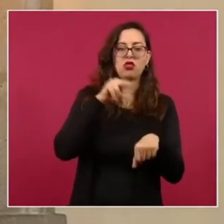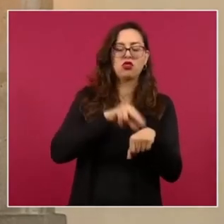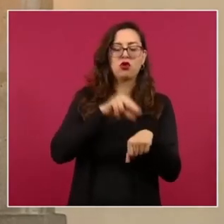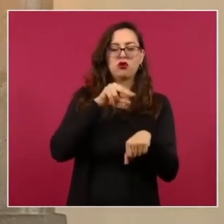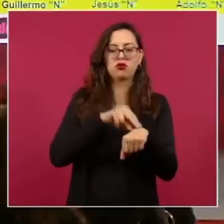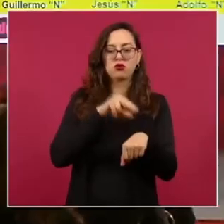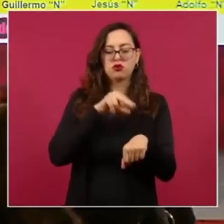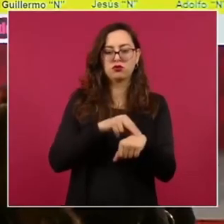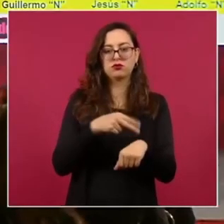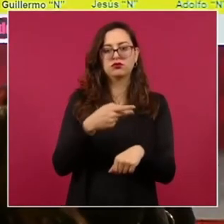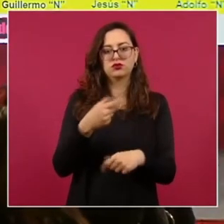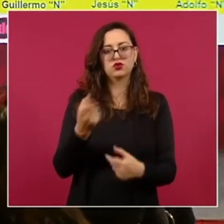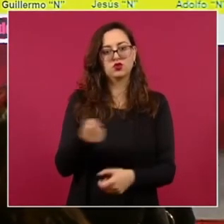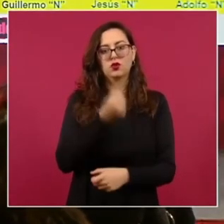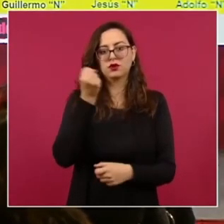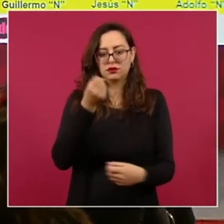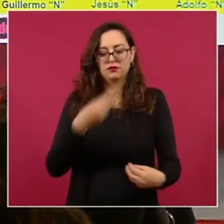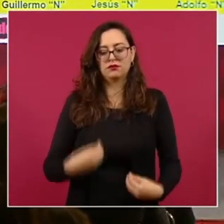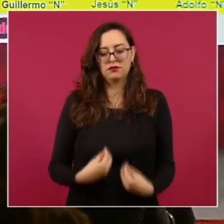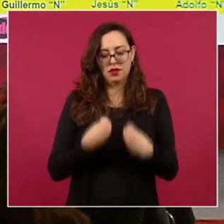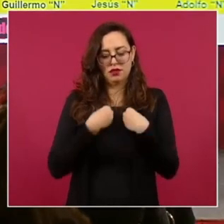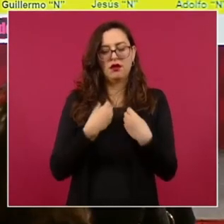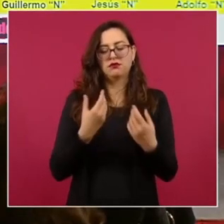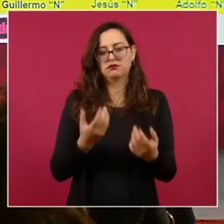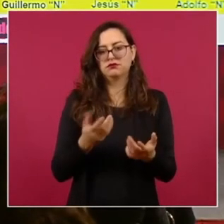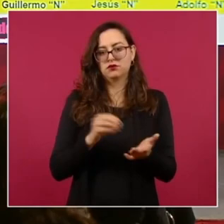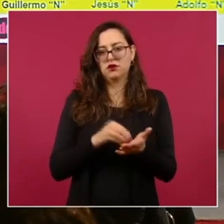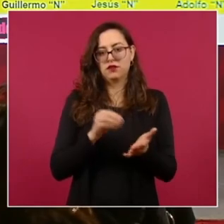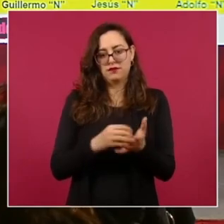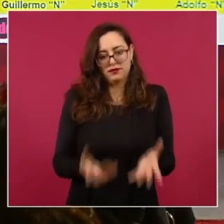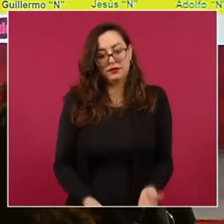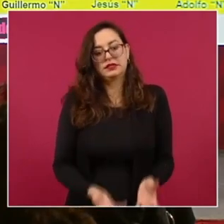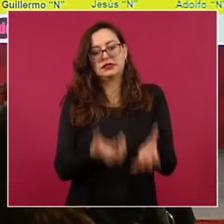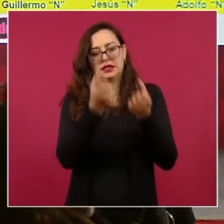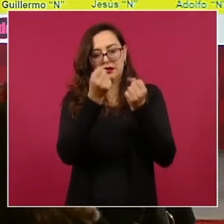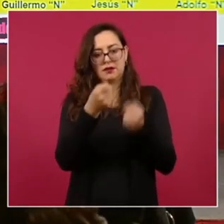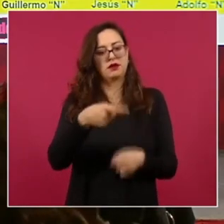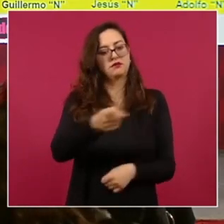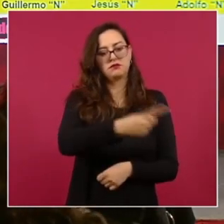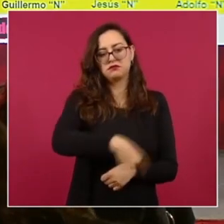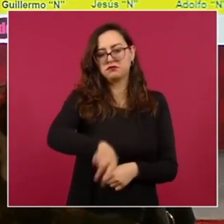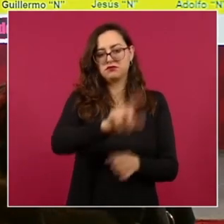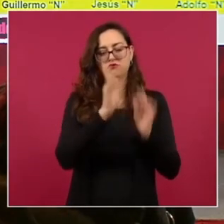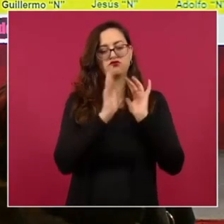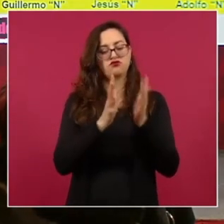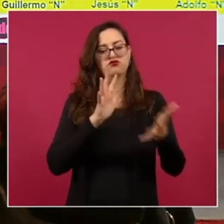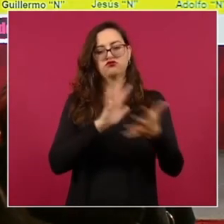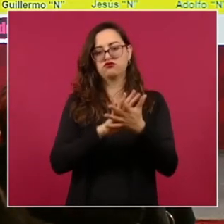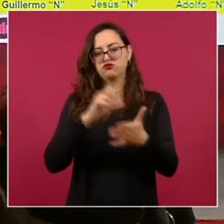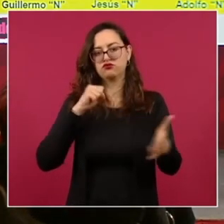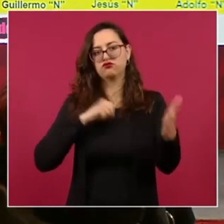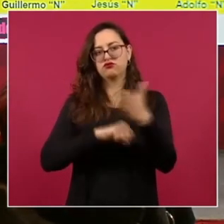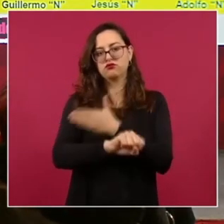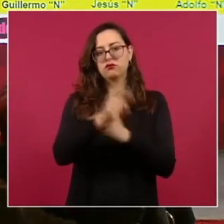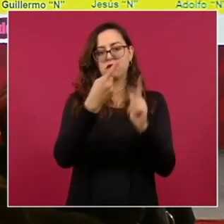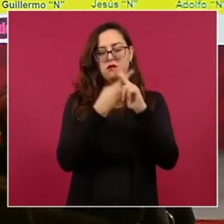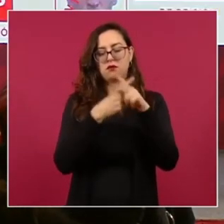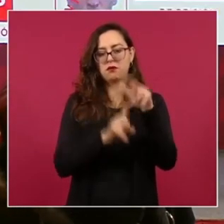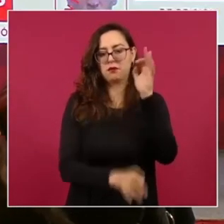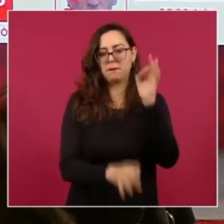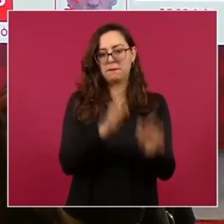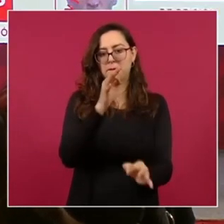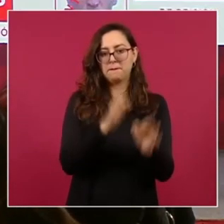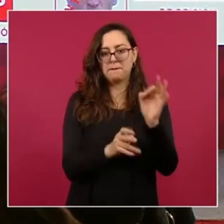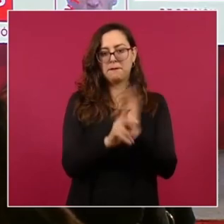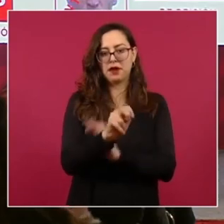fueron finalmente rescatados con bien y ya fueron vinculados a proceso penal estos cinco individuos. Siguiente.